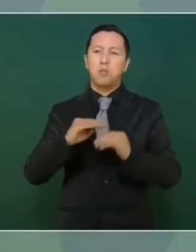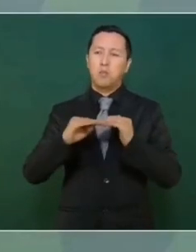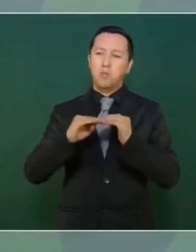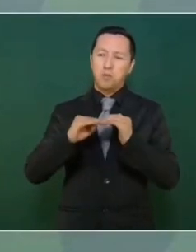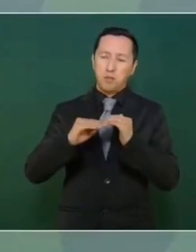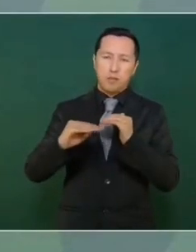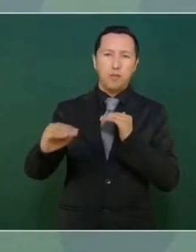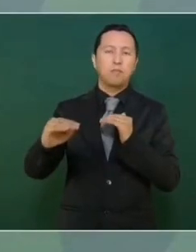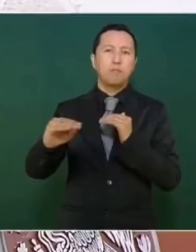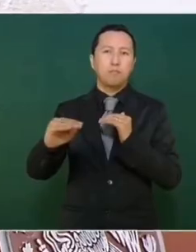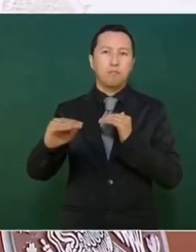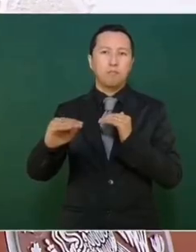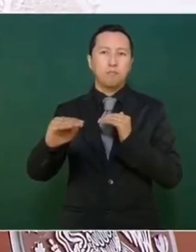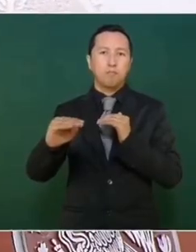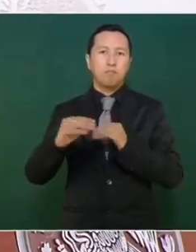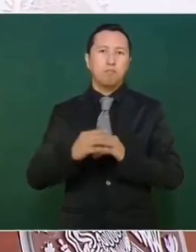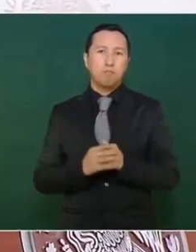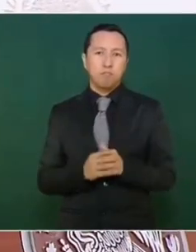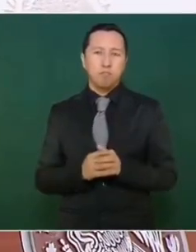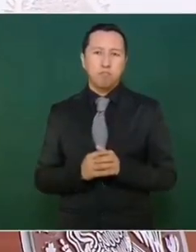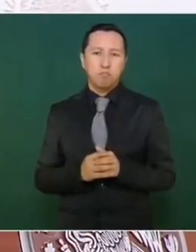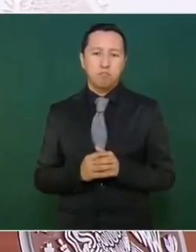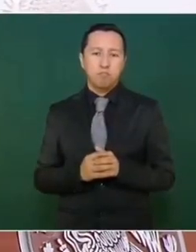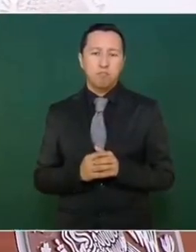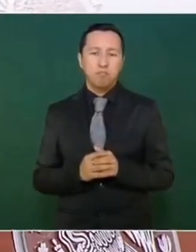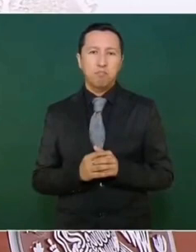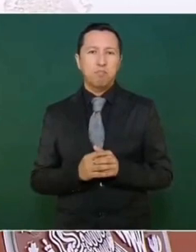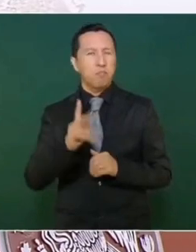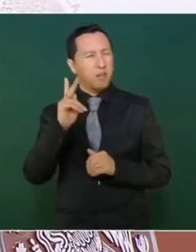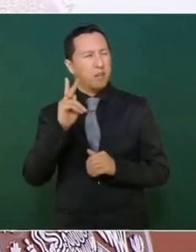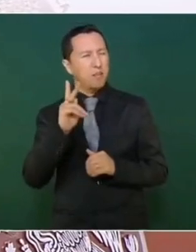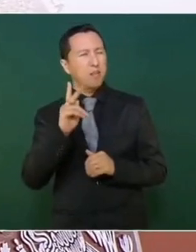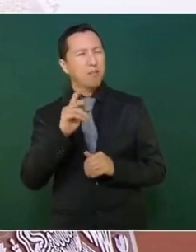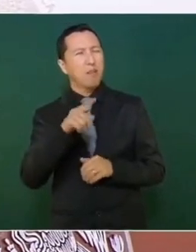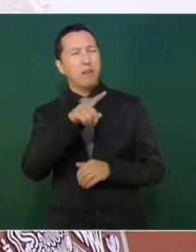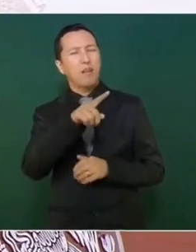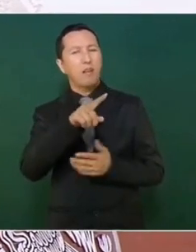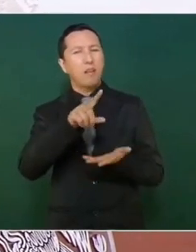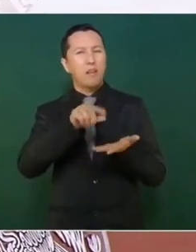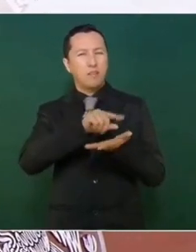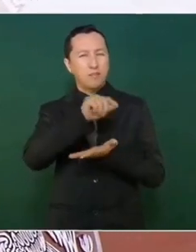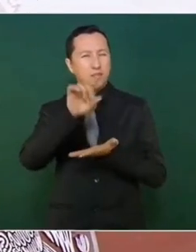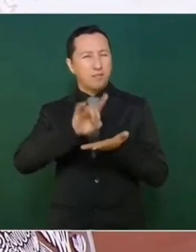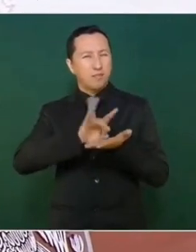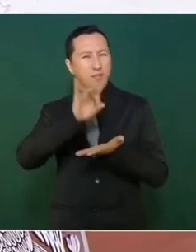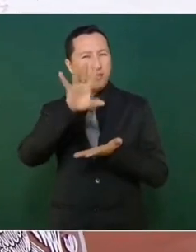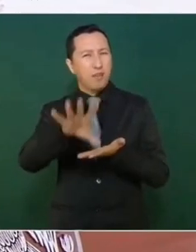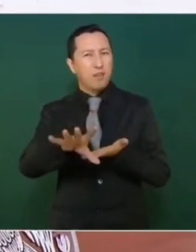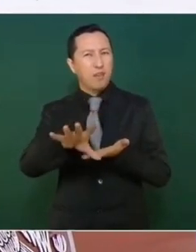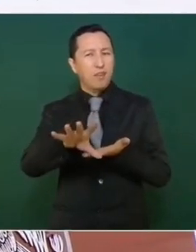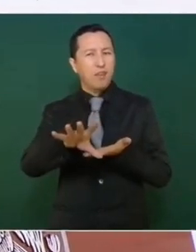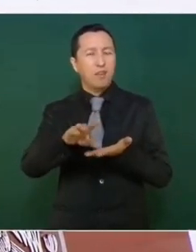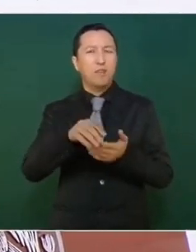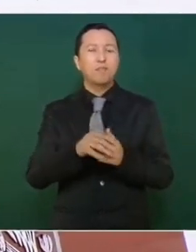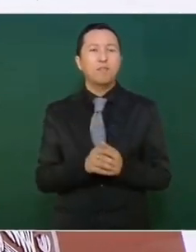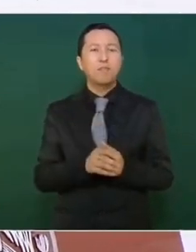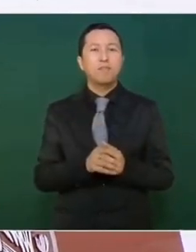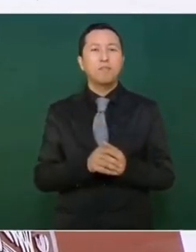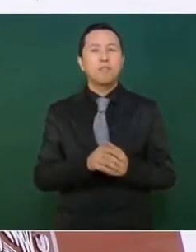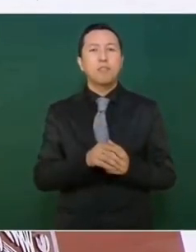y pone en su Twitter, le dice al presidente de Ucrania,